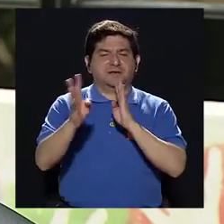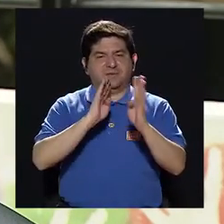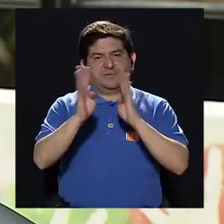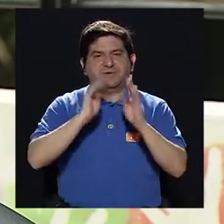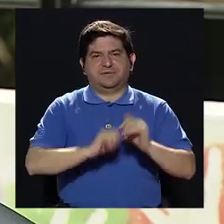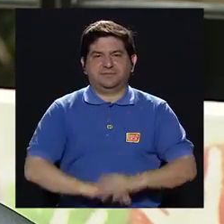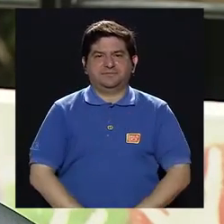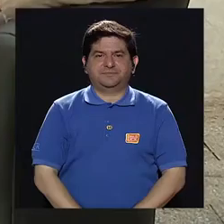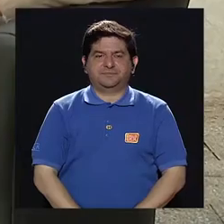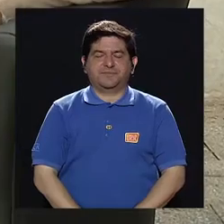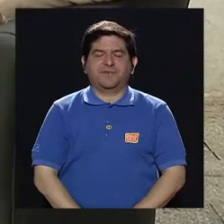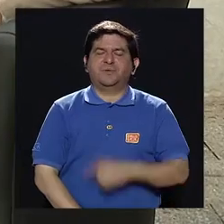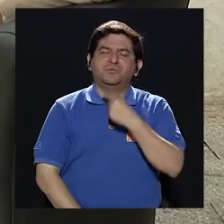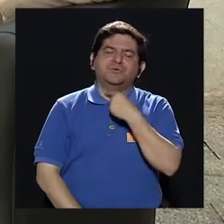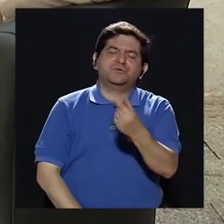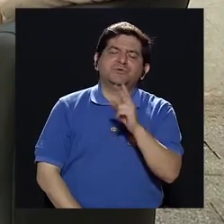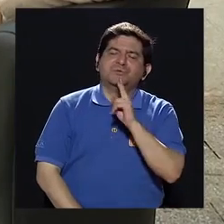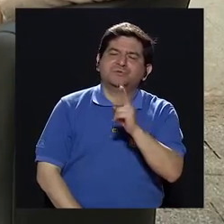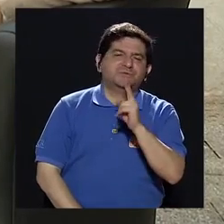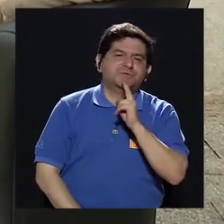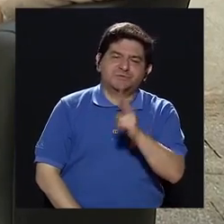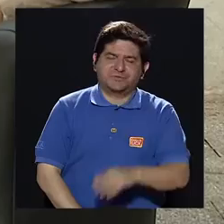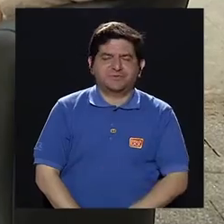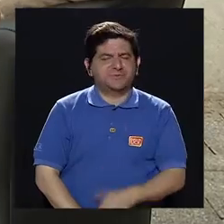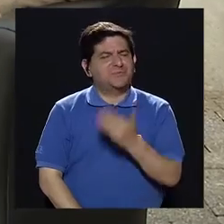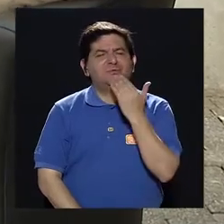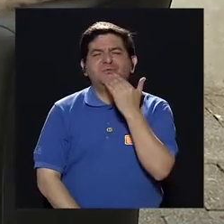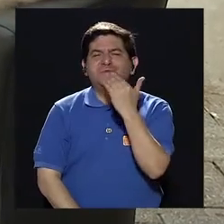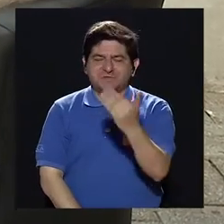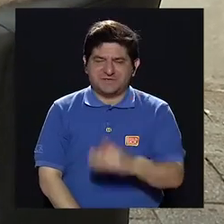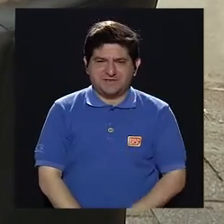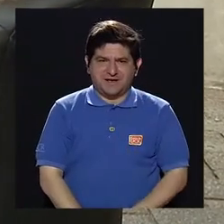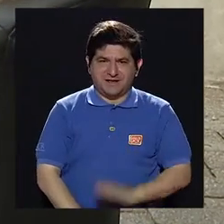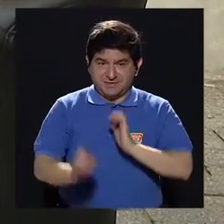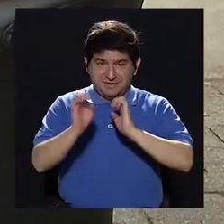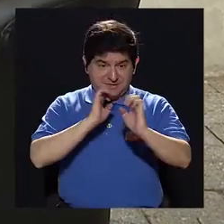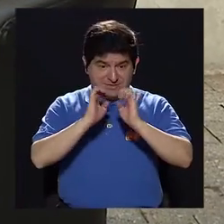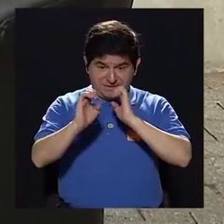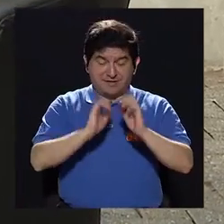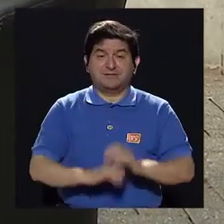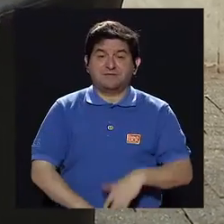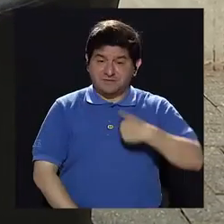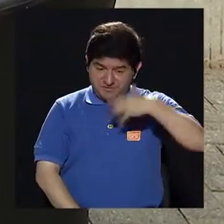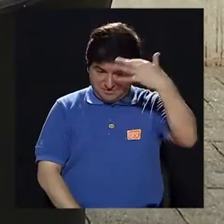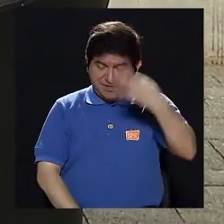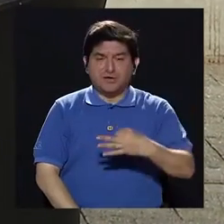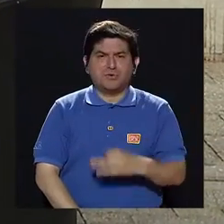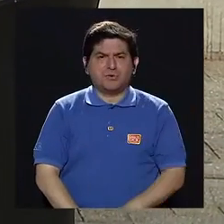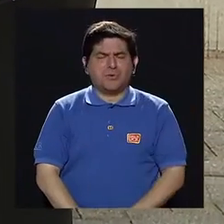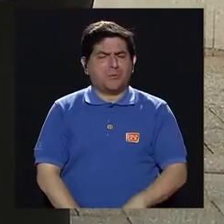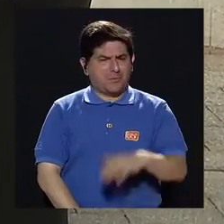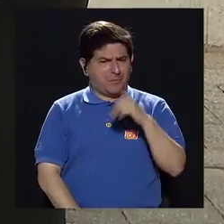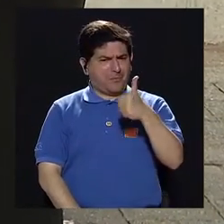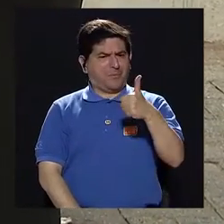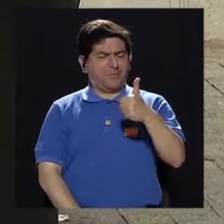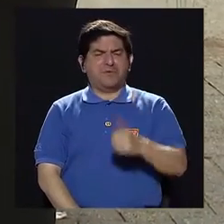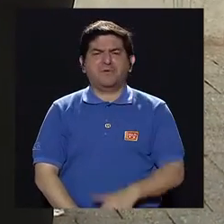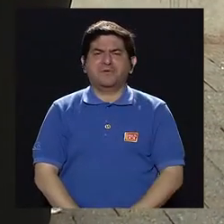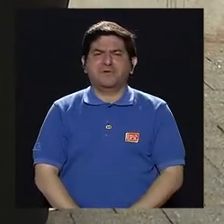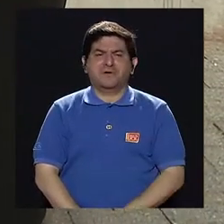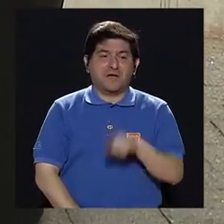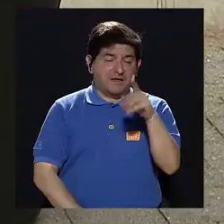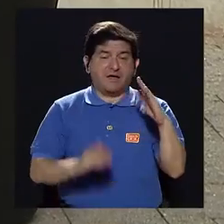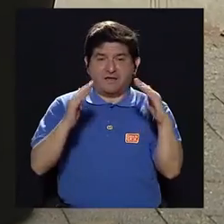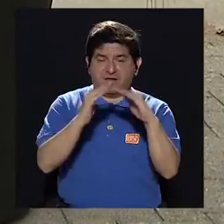pueda conversar. Ha sido un placer, realmente muy agradecido, creo que ha una entrevista pues muy linda y creo que allá